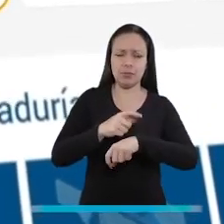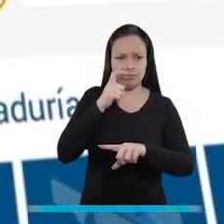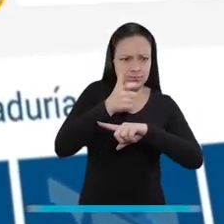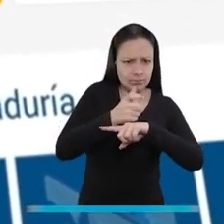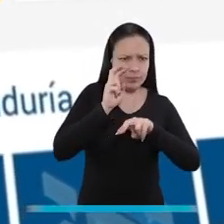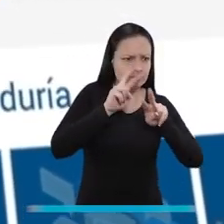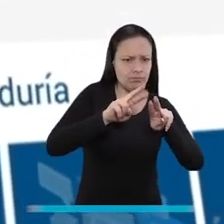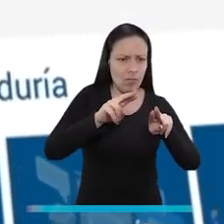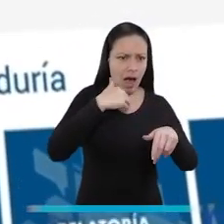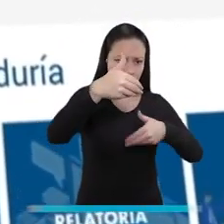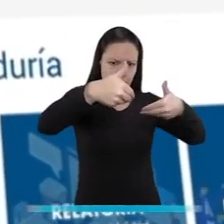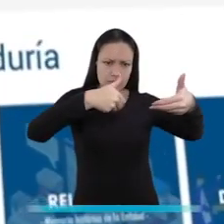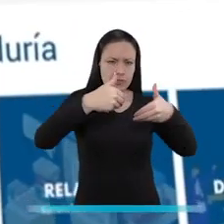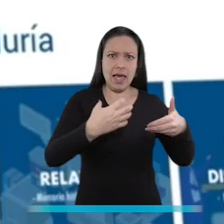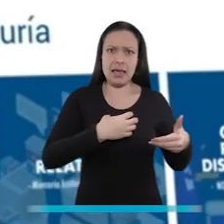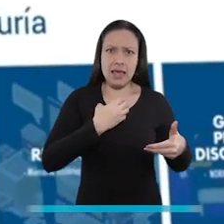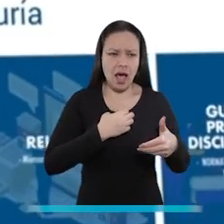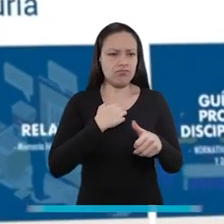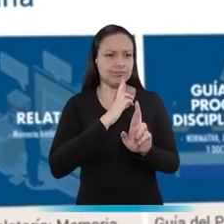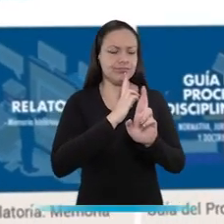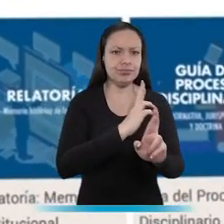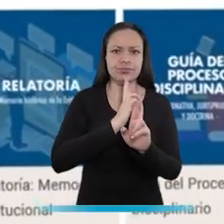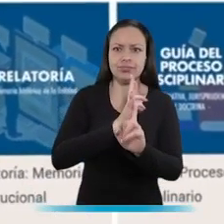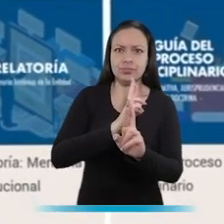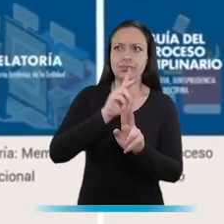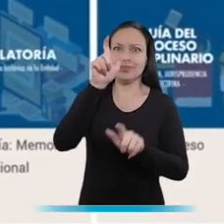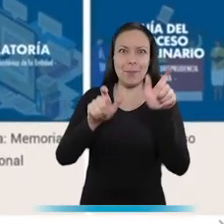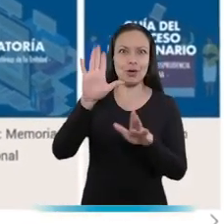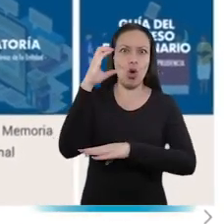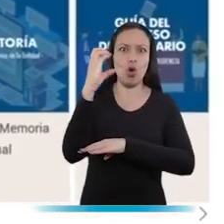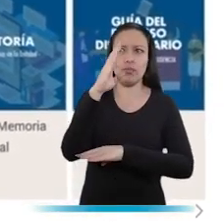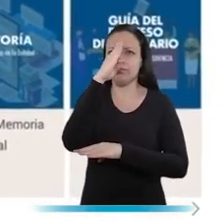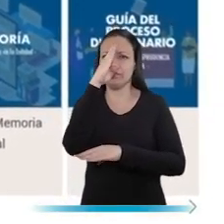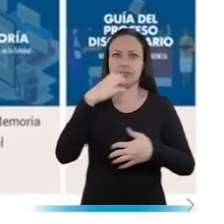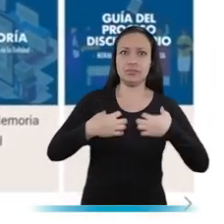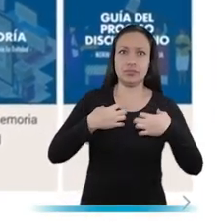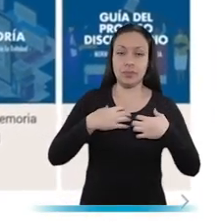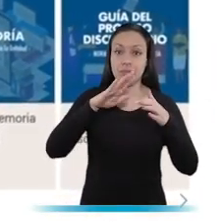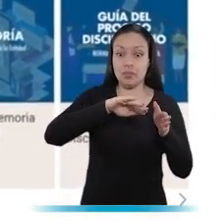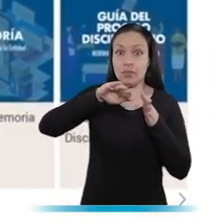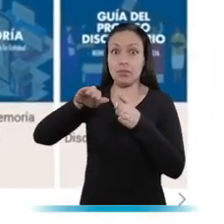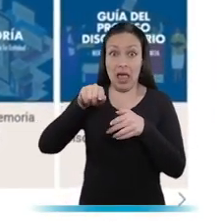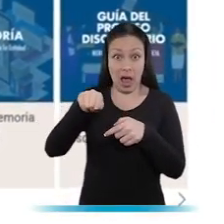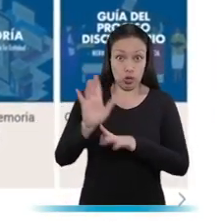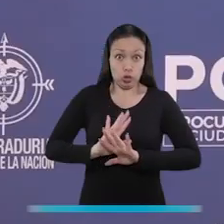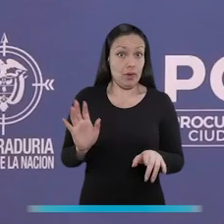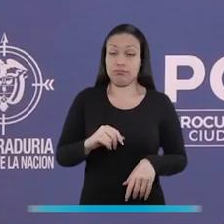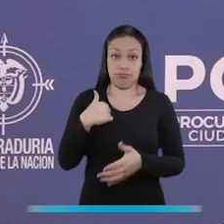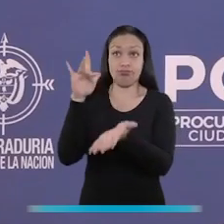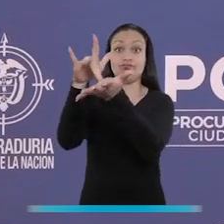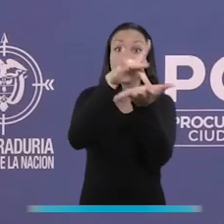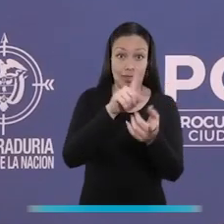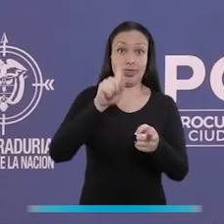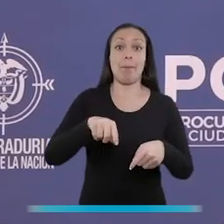cada minuto y por supuesto recibimos las quejas y respondemos las inquietudes de los ciudadanos y